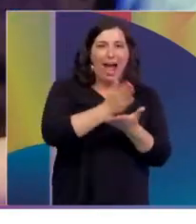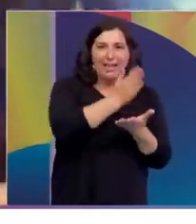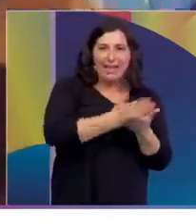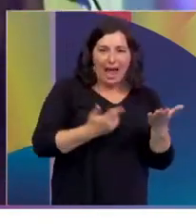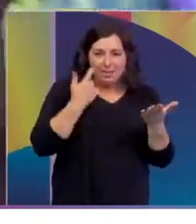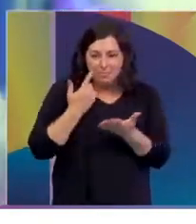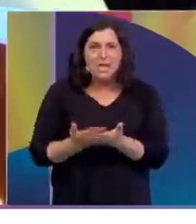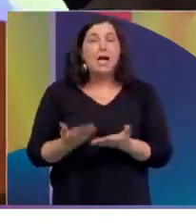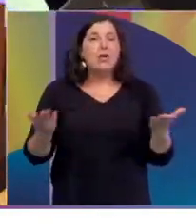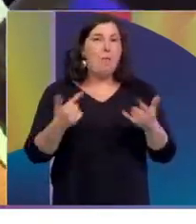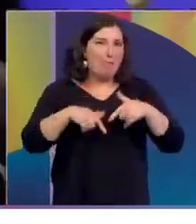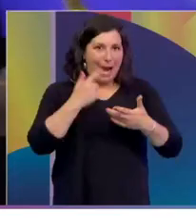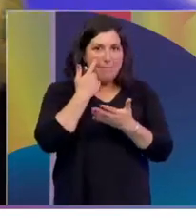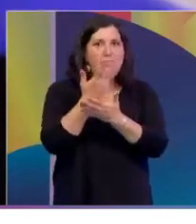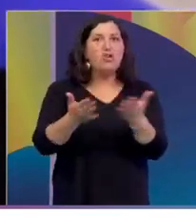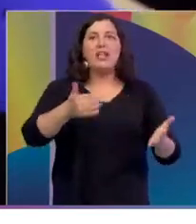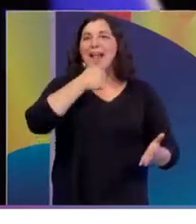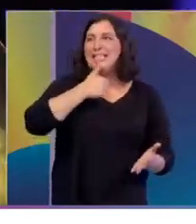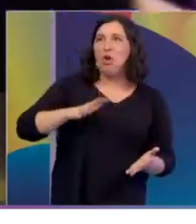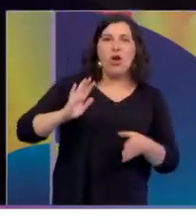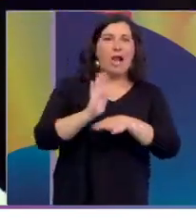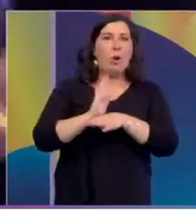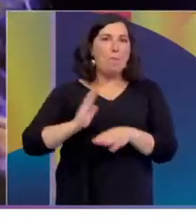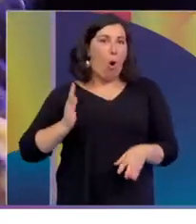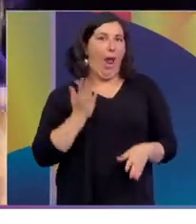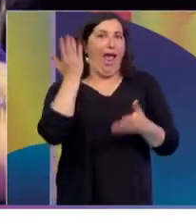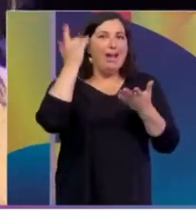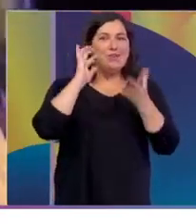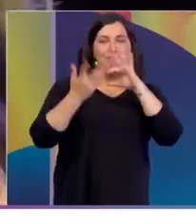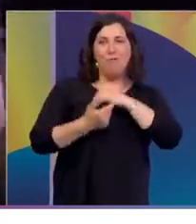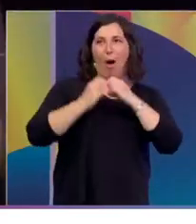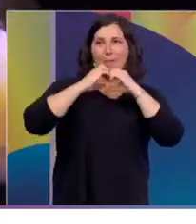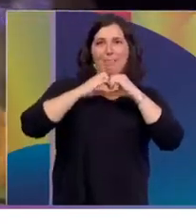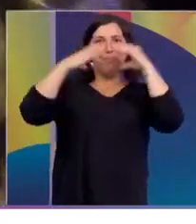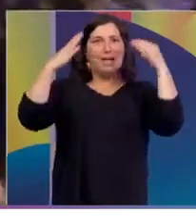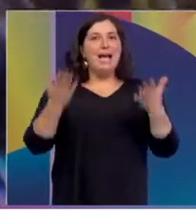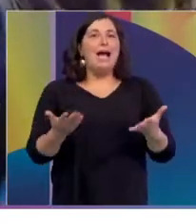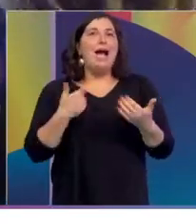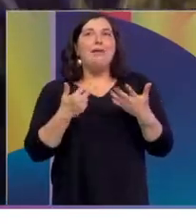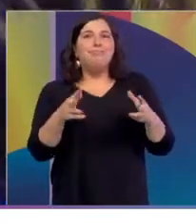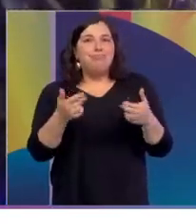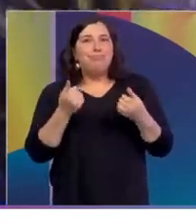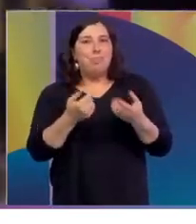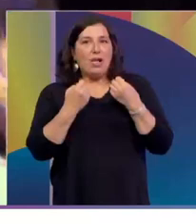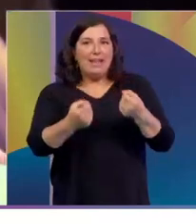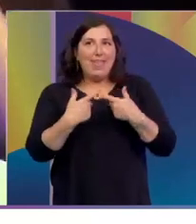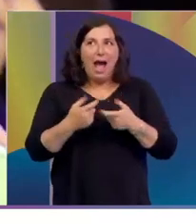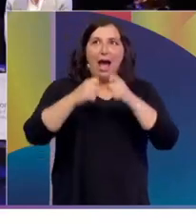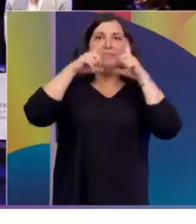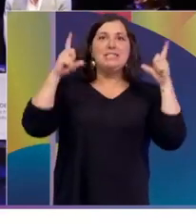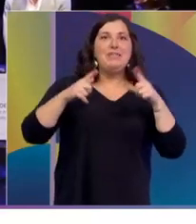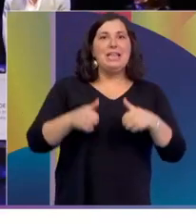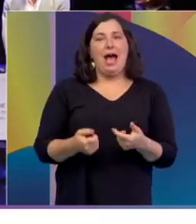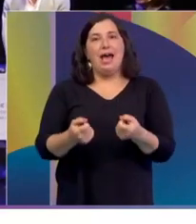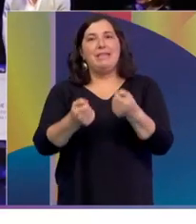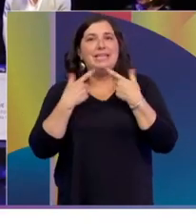plasmar estas historias de estos héroes, no solo obviamente ganan por la visibilidad, ganan por lo que nos formamos en la academia o en el caso de Gaby por el premio, sino que empezaron a pasar